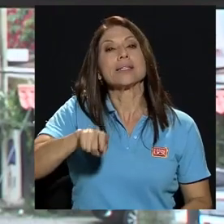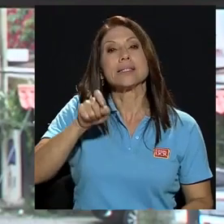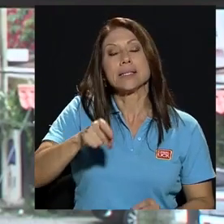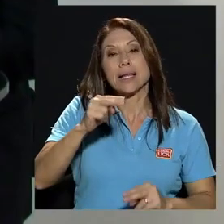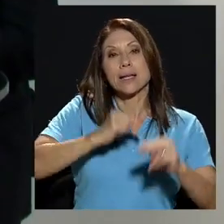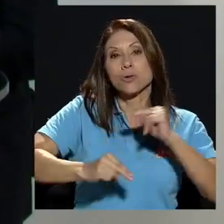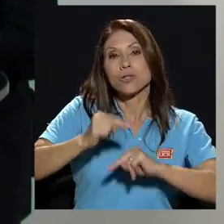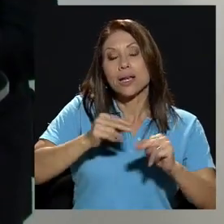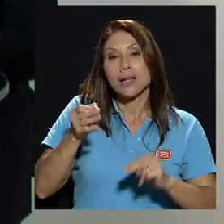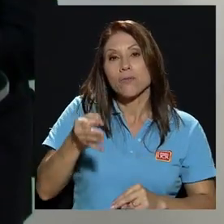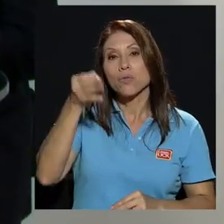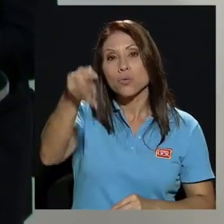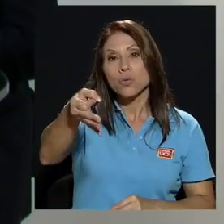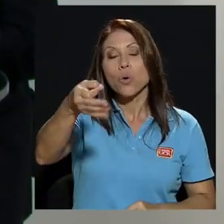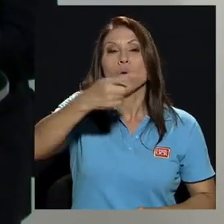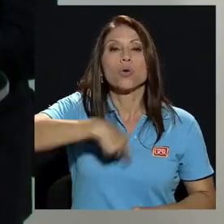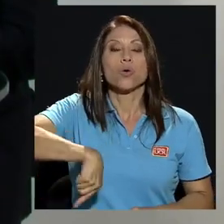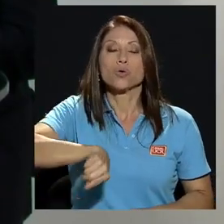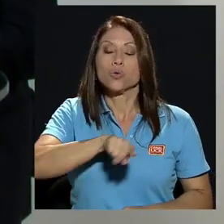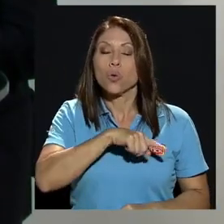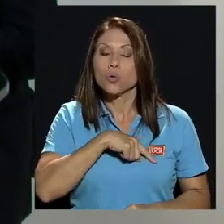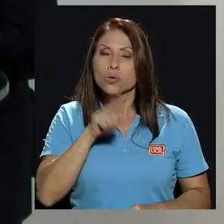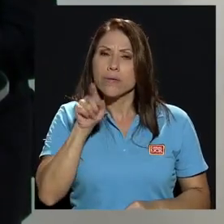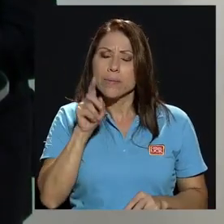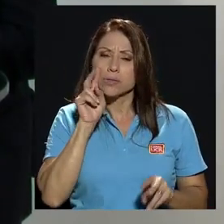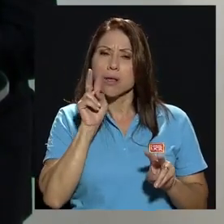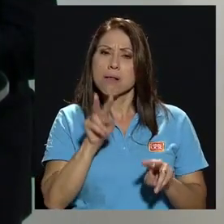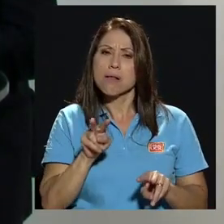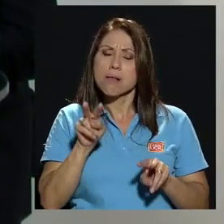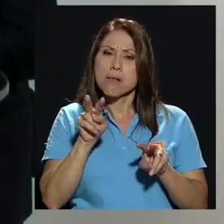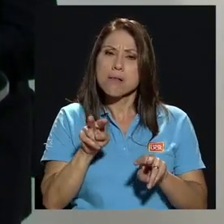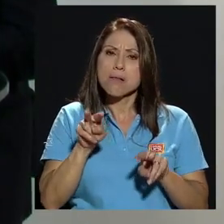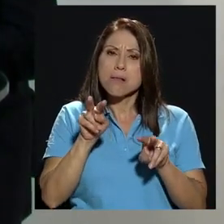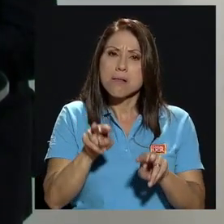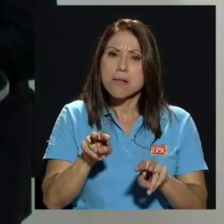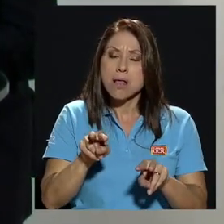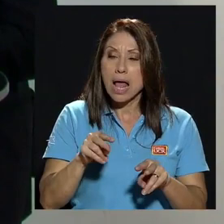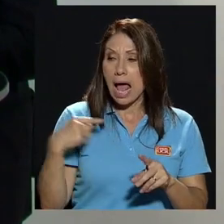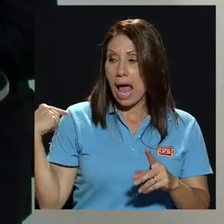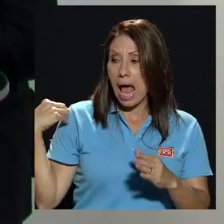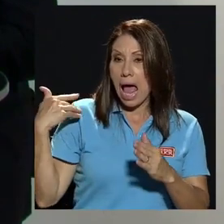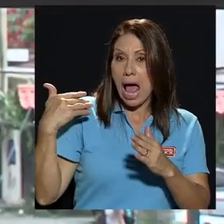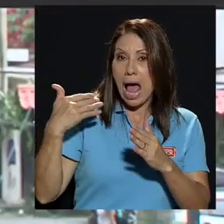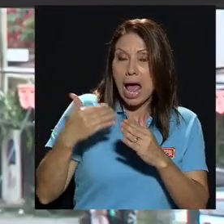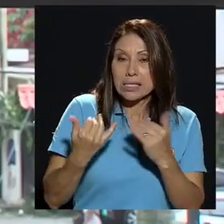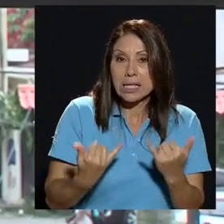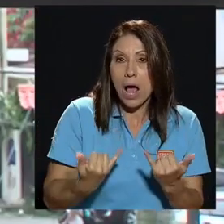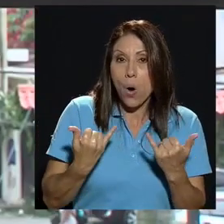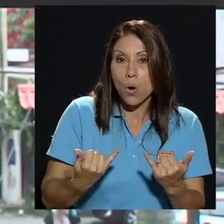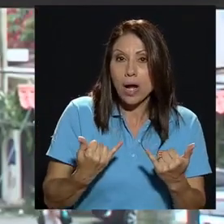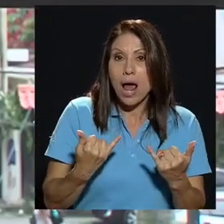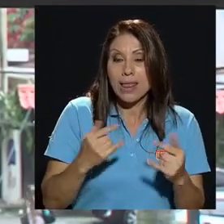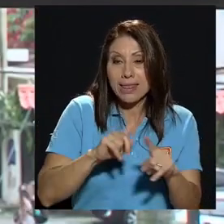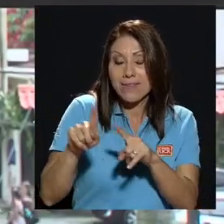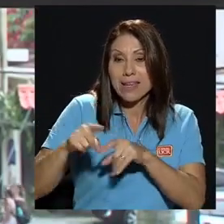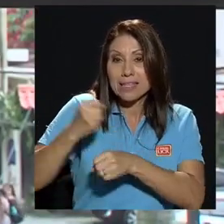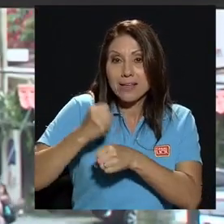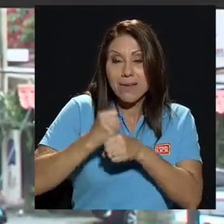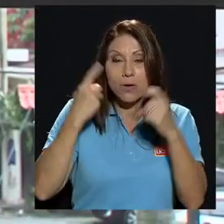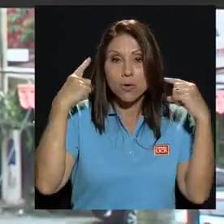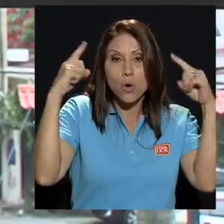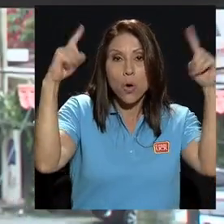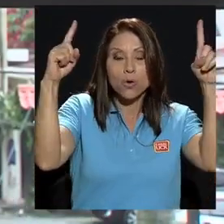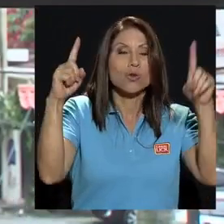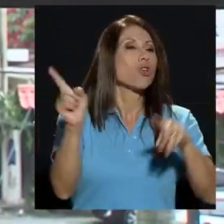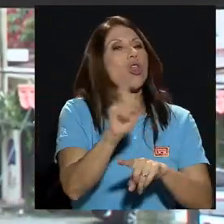estemos vigilantes de que los logros alcanzados hasta ahora no echen marcha atrás